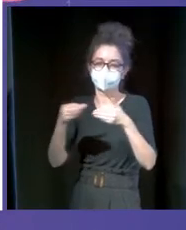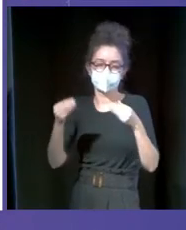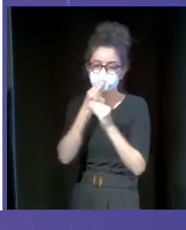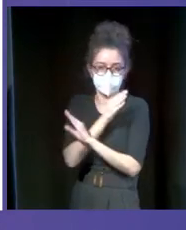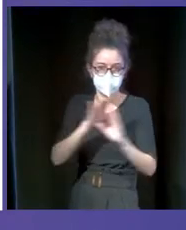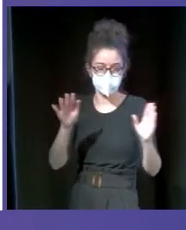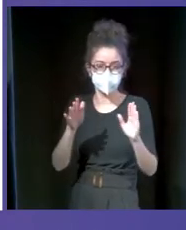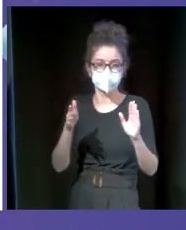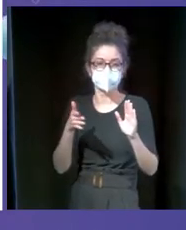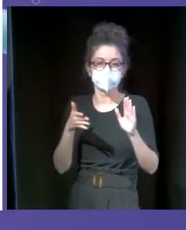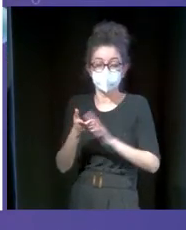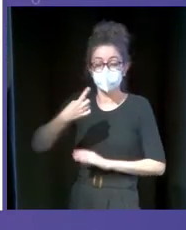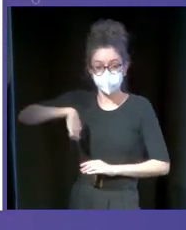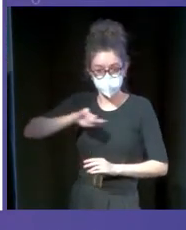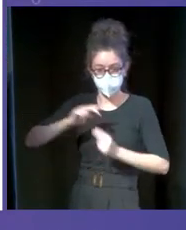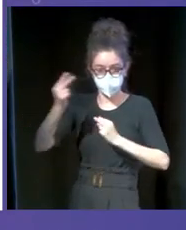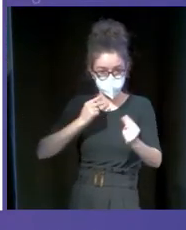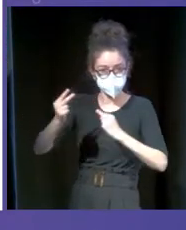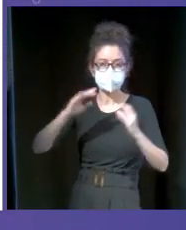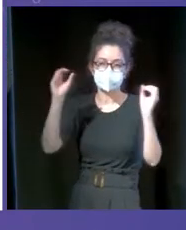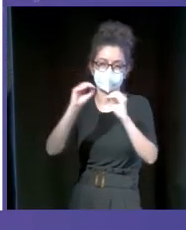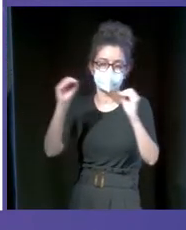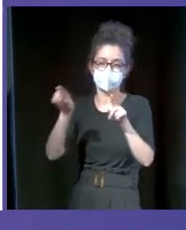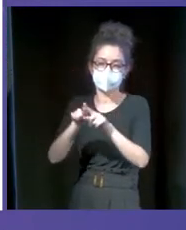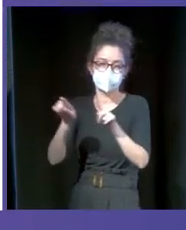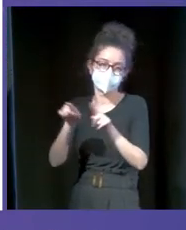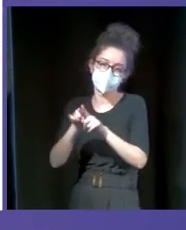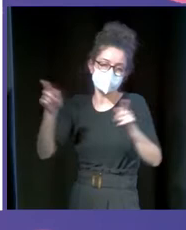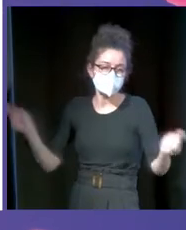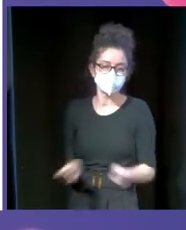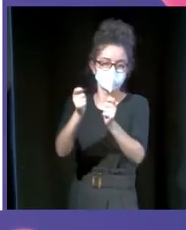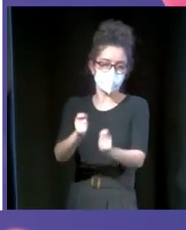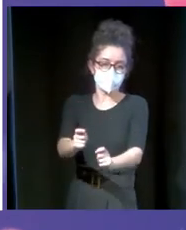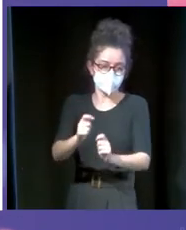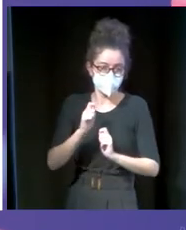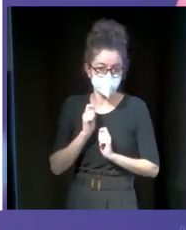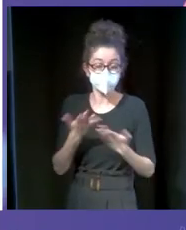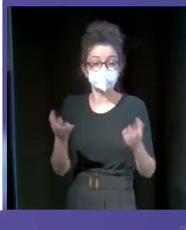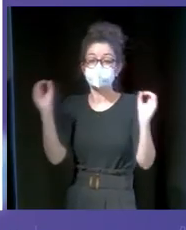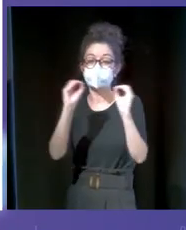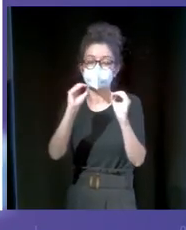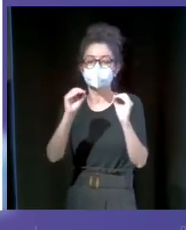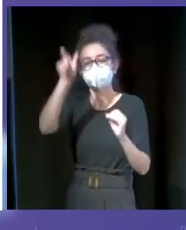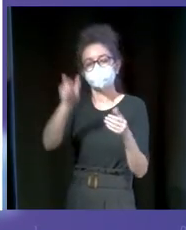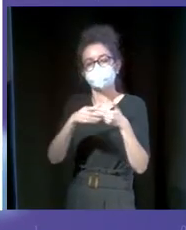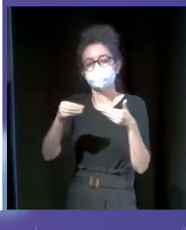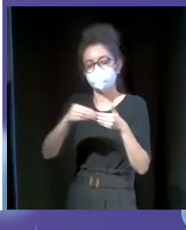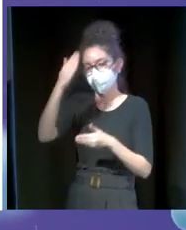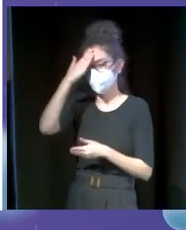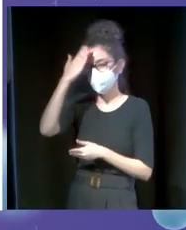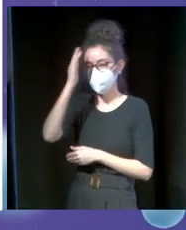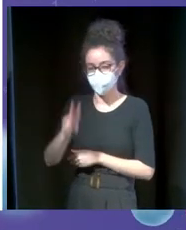generamos a Google le gusta mucho y le gusta mucho poner publicidad en nuestra página. Con lo cual nosotros consideramos que Google es nuestro principal cliente.